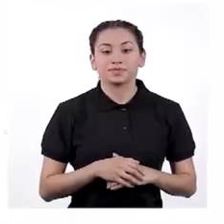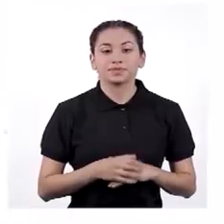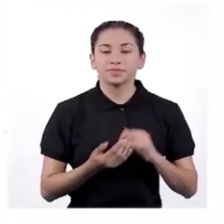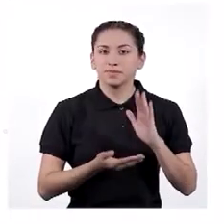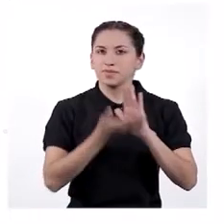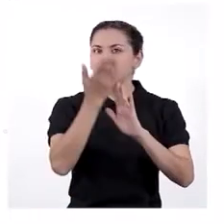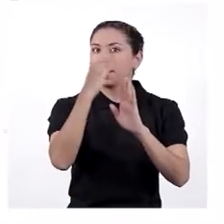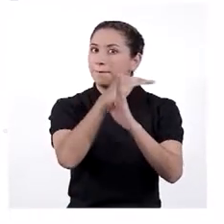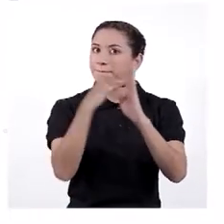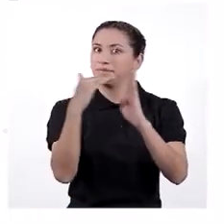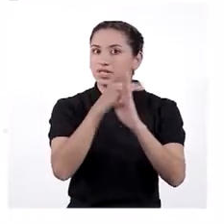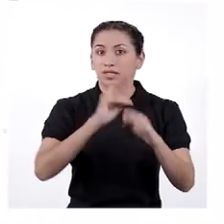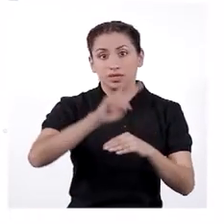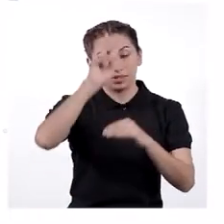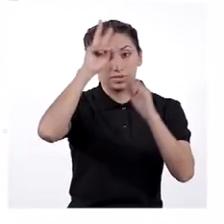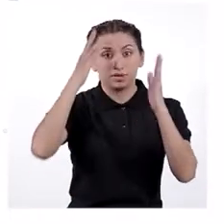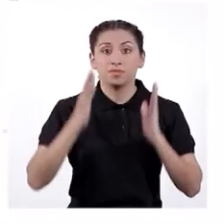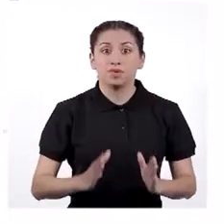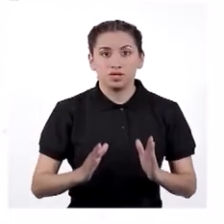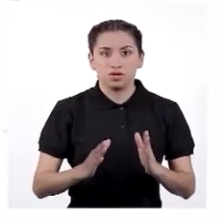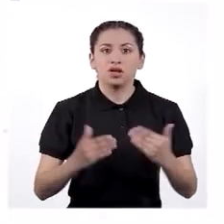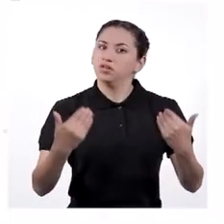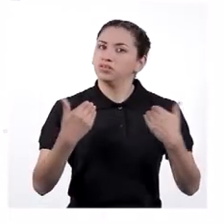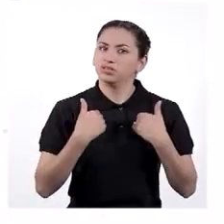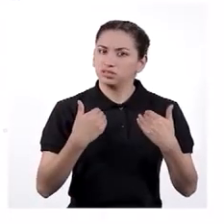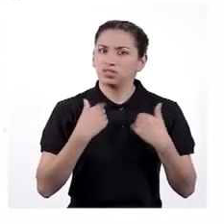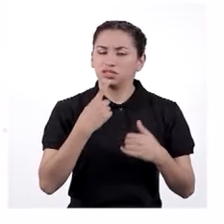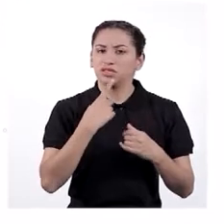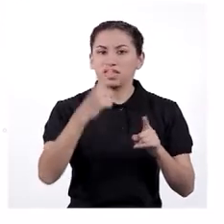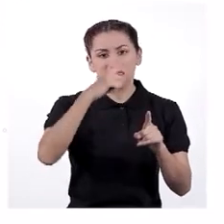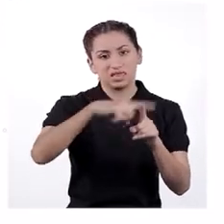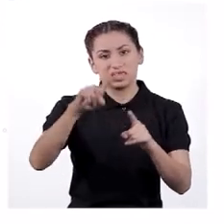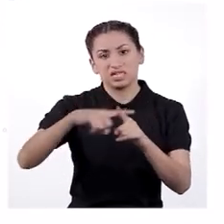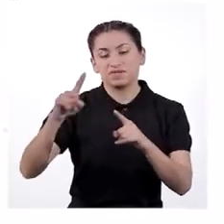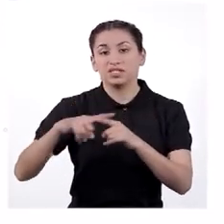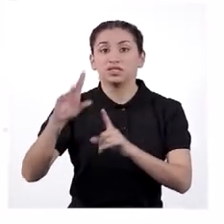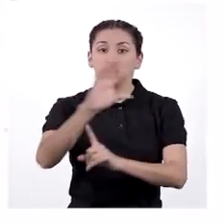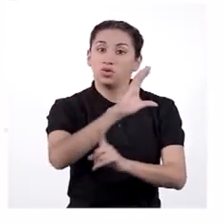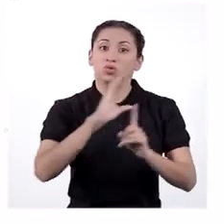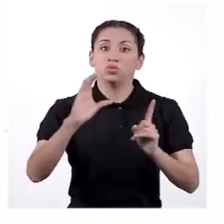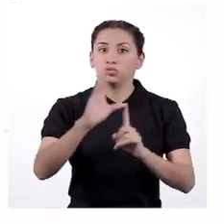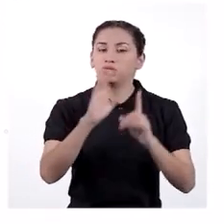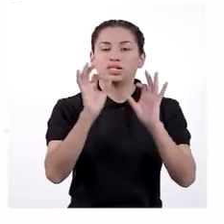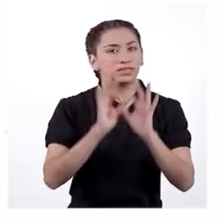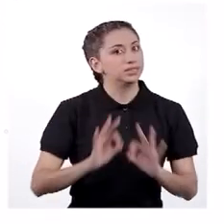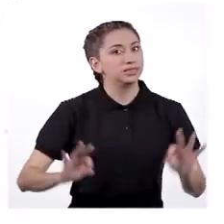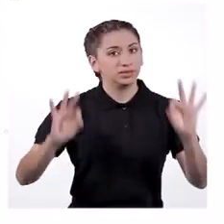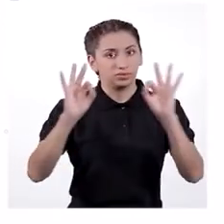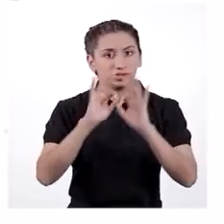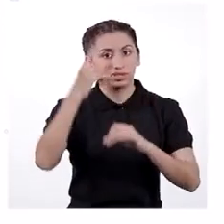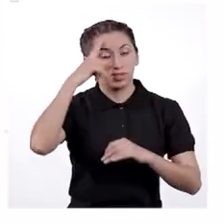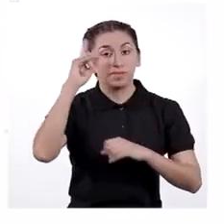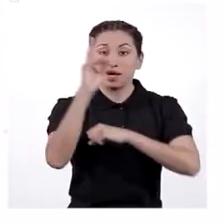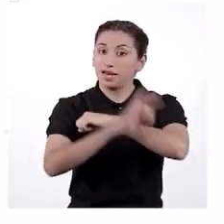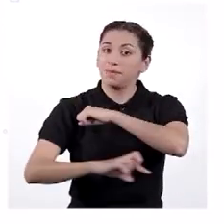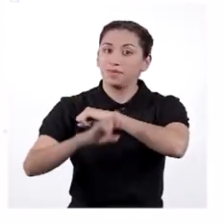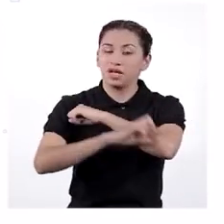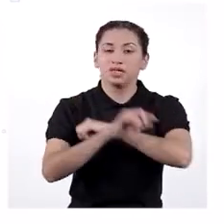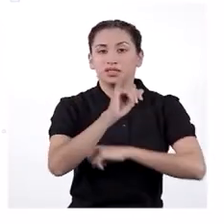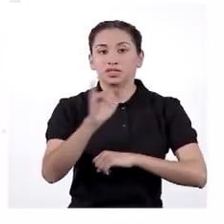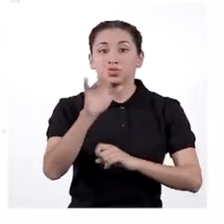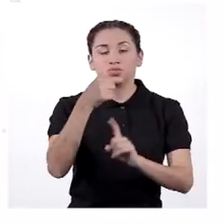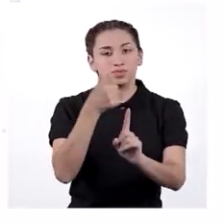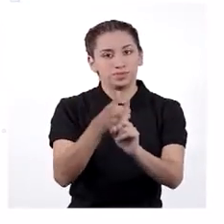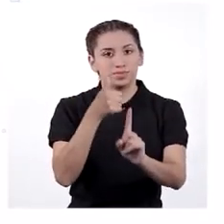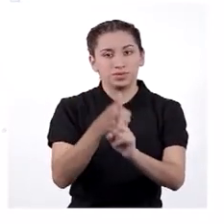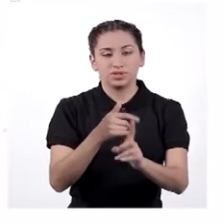Más de la mitad de las peruanas y peruanos consideran que la diversidad cultural es importante para el país